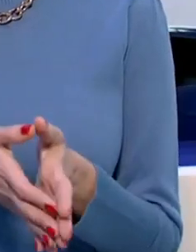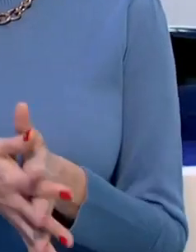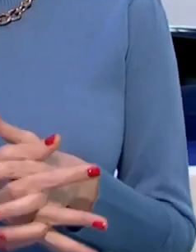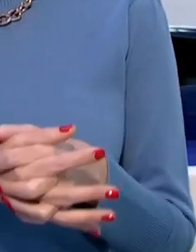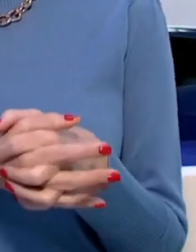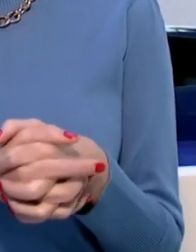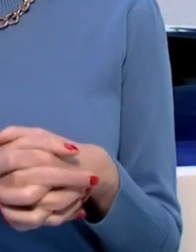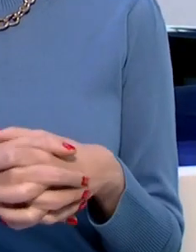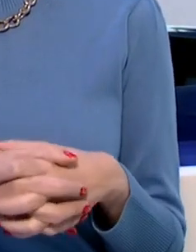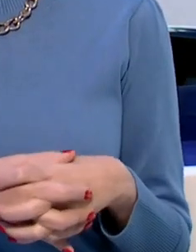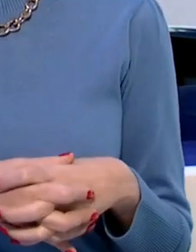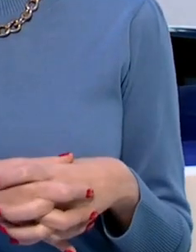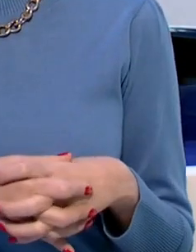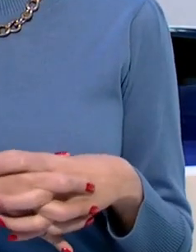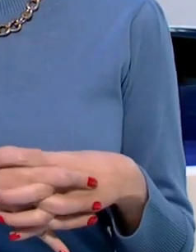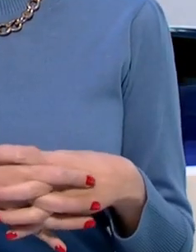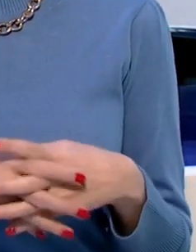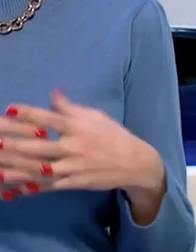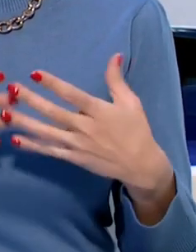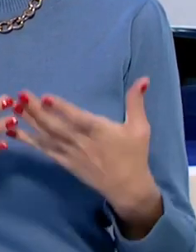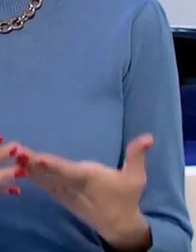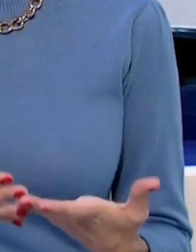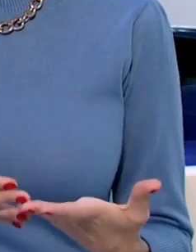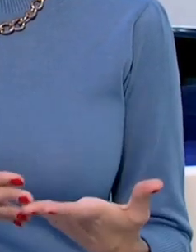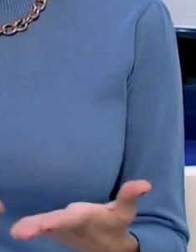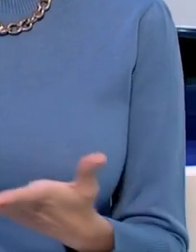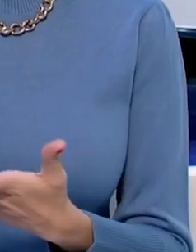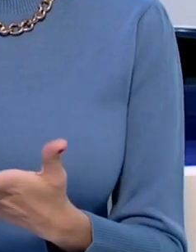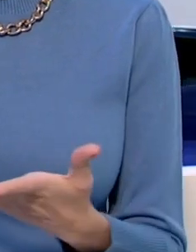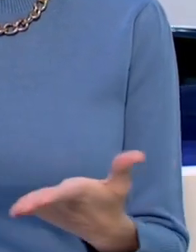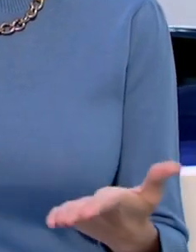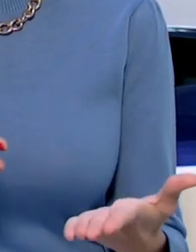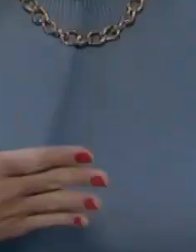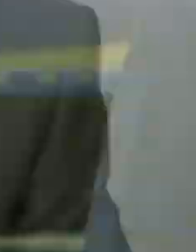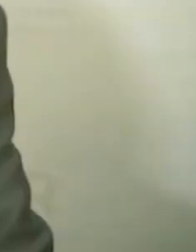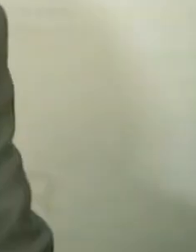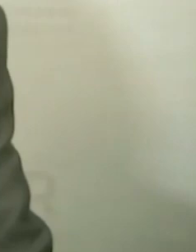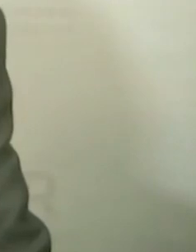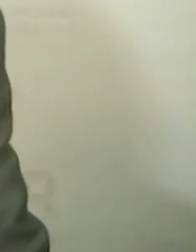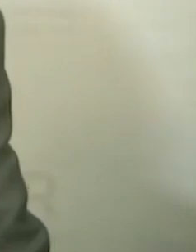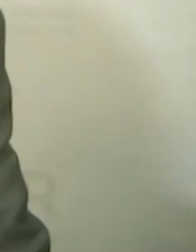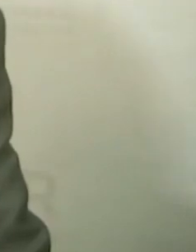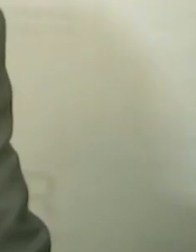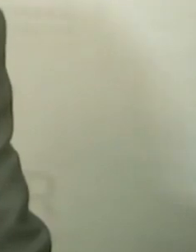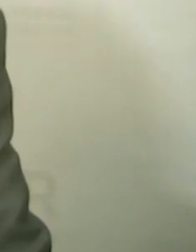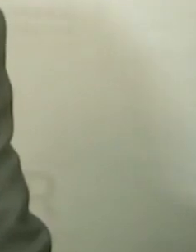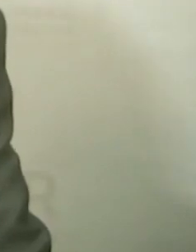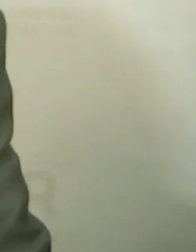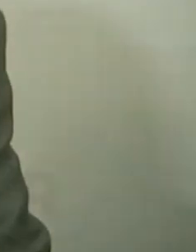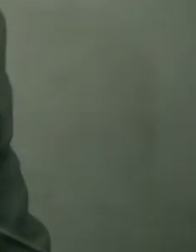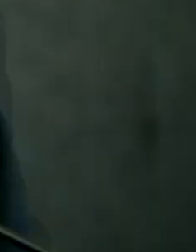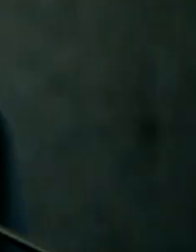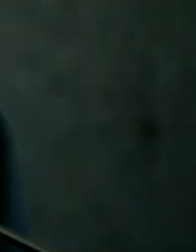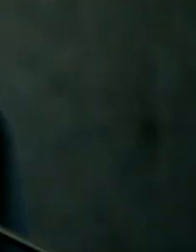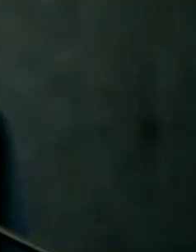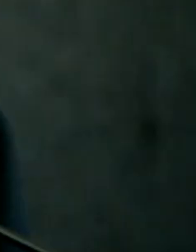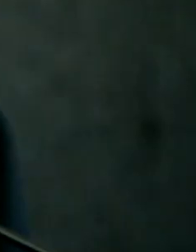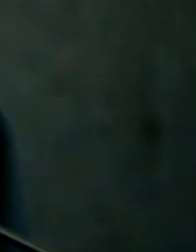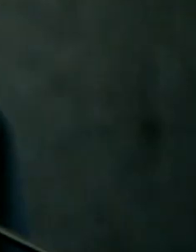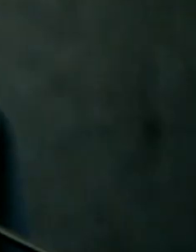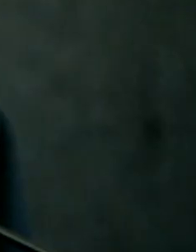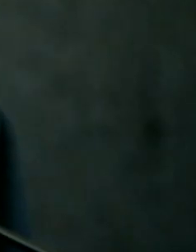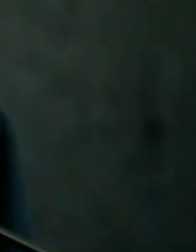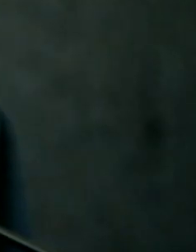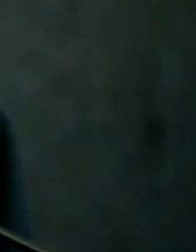Y este jueves, ayer en su conferencia matutina, fue cuestionado por el conflicto familiar que atraviesa el fiscal general de la República, Alejandro Gertz